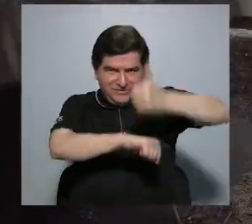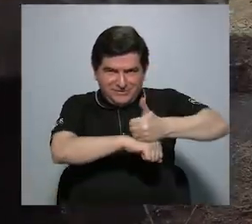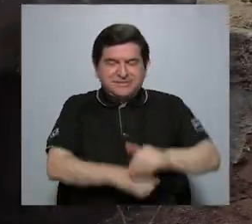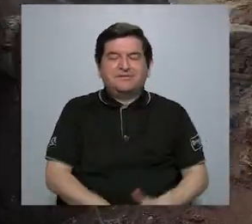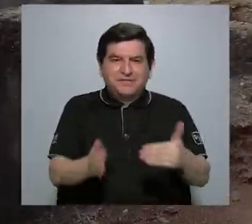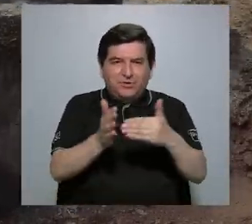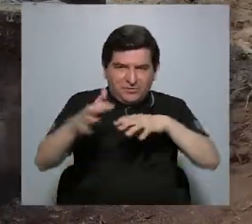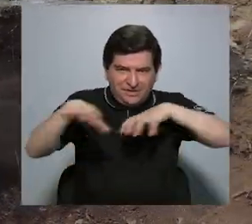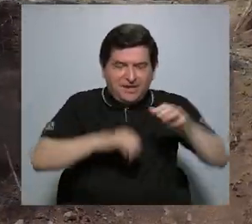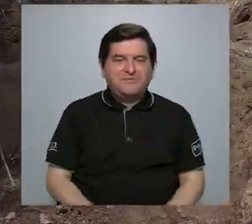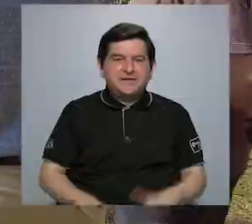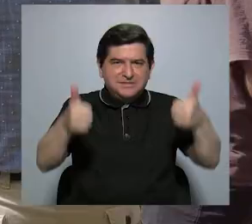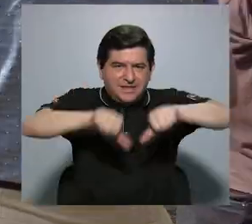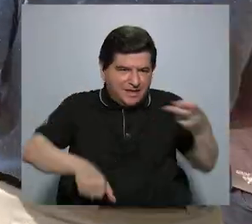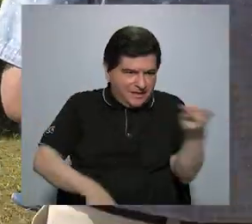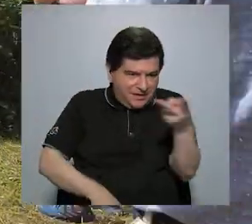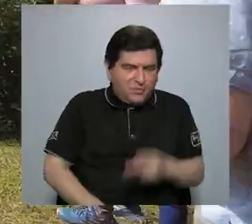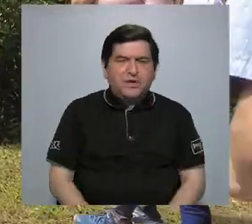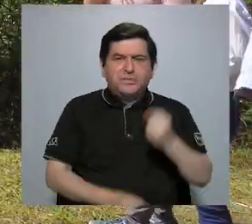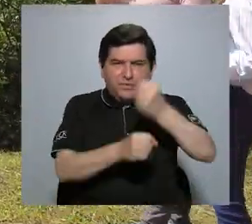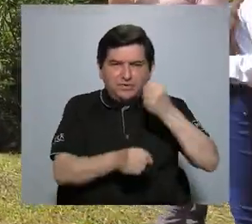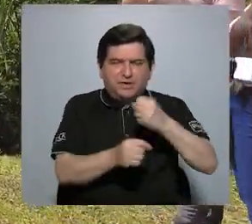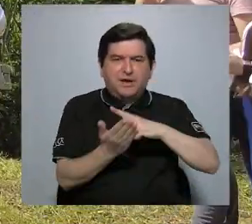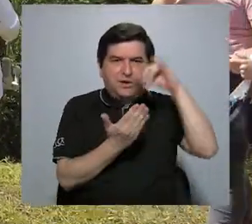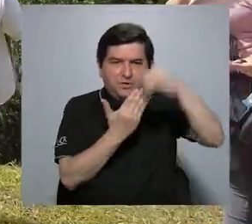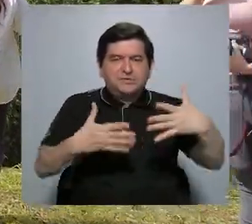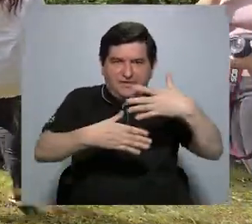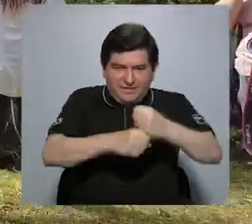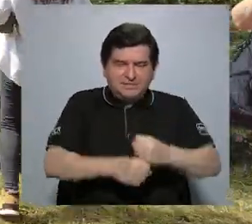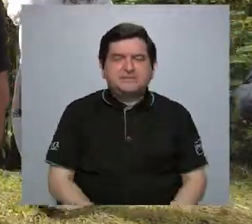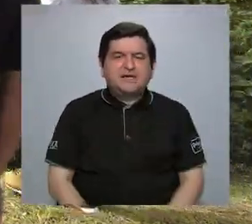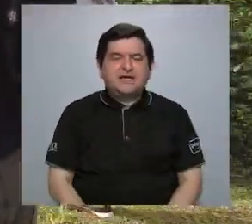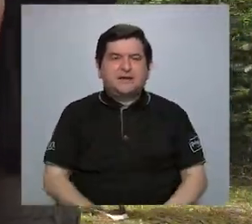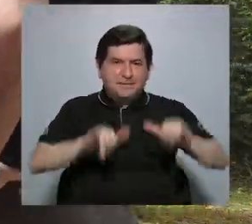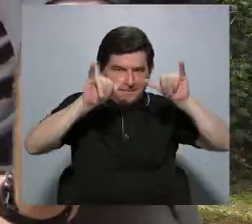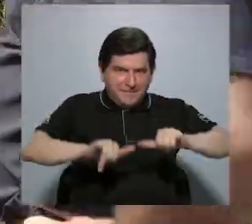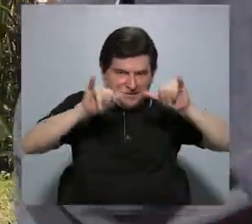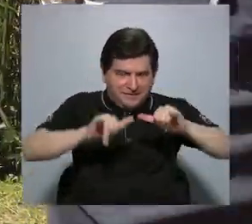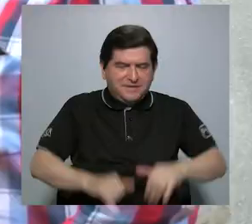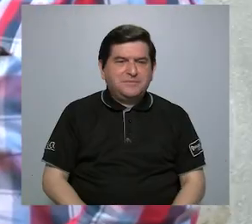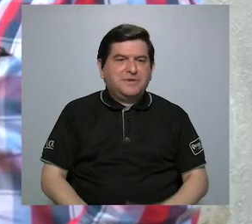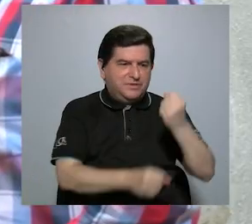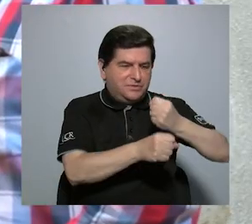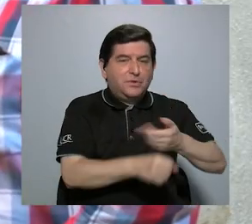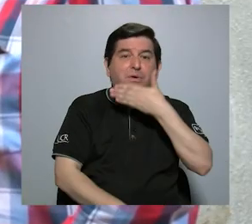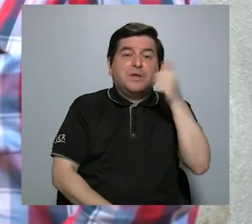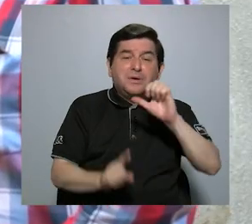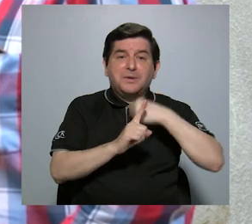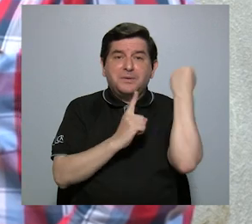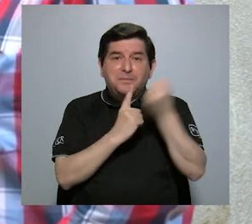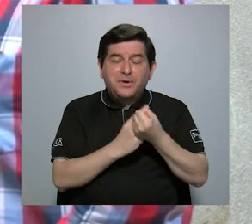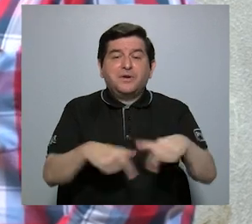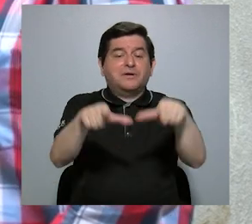entre ambas instancias para canalizar esfuerzos y proyectos que permitan darle sostenibilidad a la obra y mejorar las